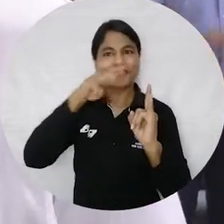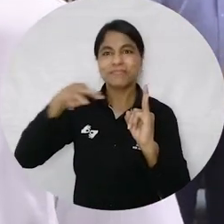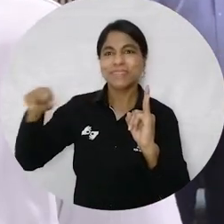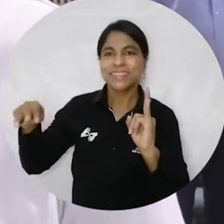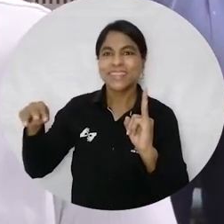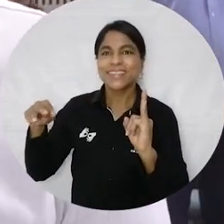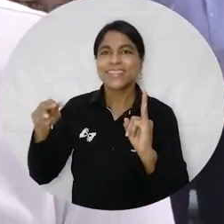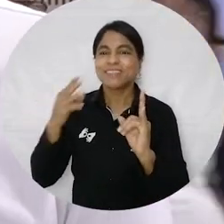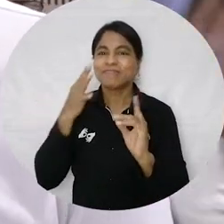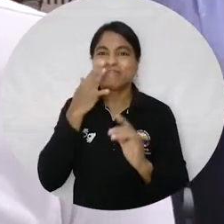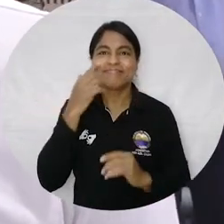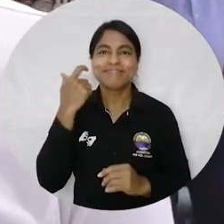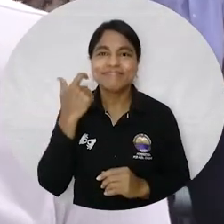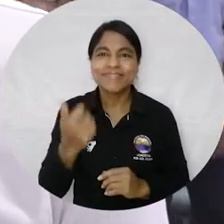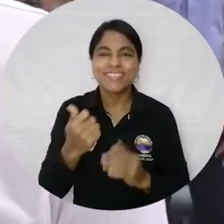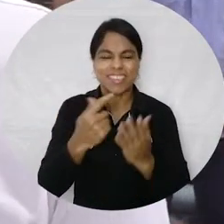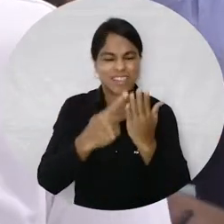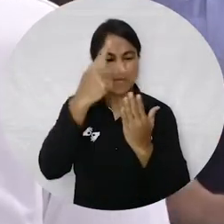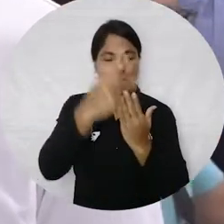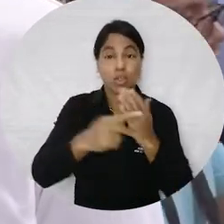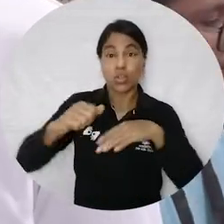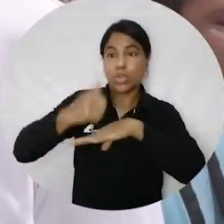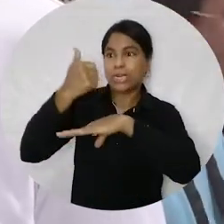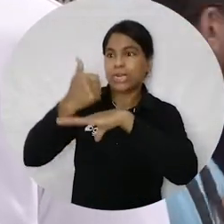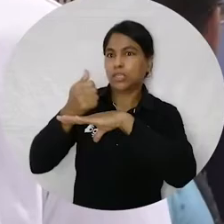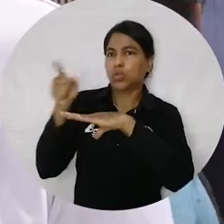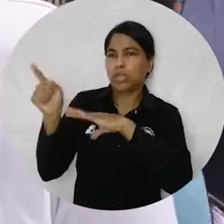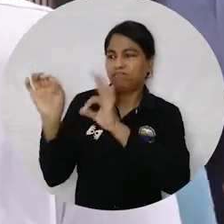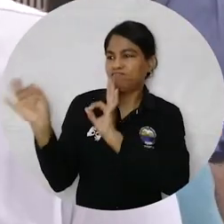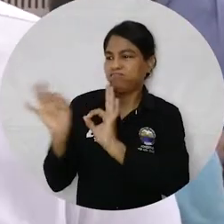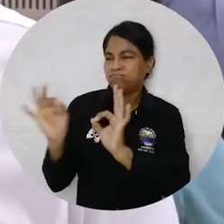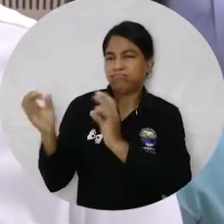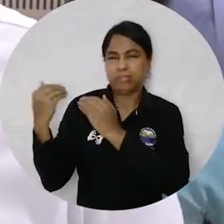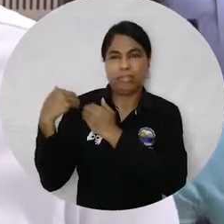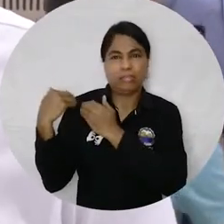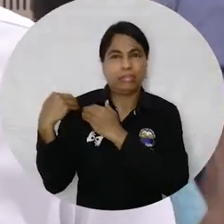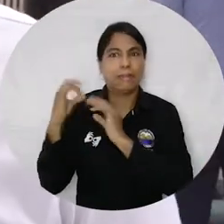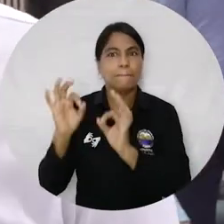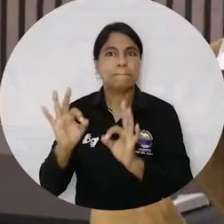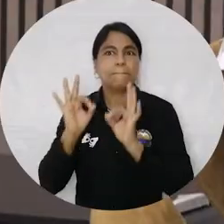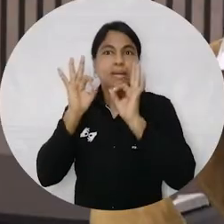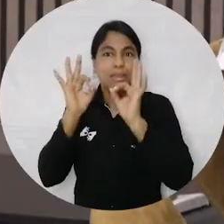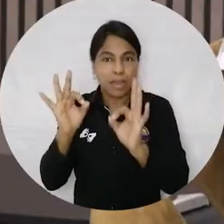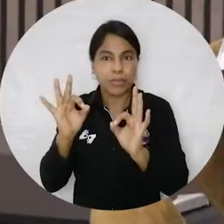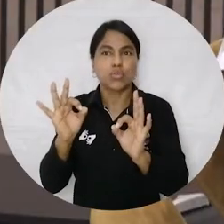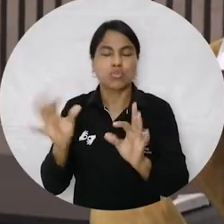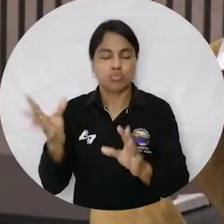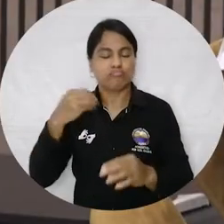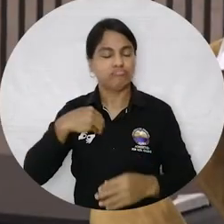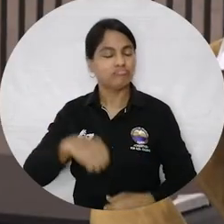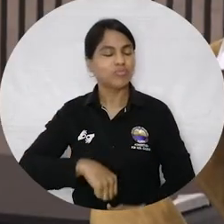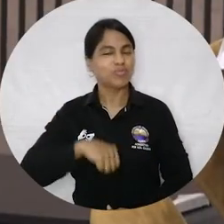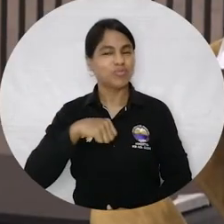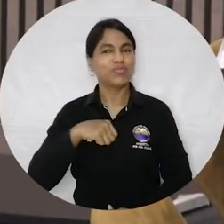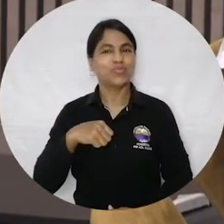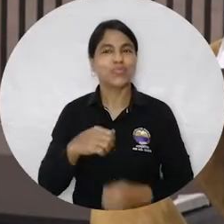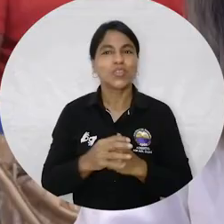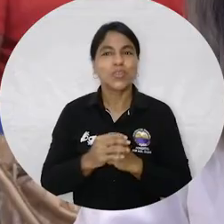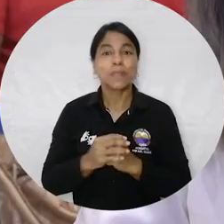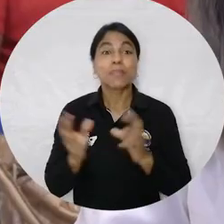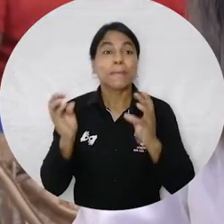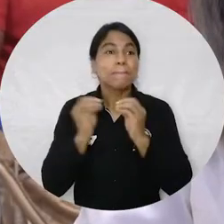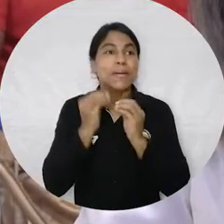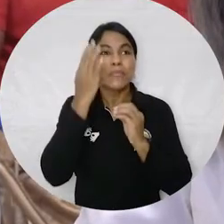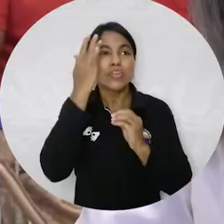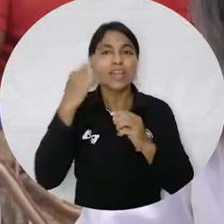parece genial, todos sus proyectos, el rector ha hecho un trabajo maravilloso que definitivamente nos debe llenar de orgullo y